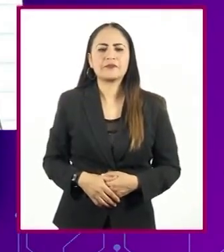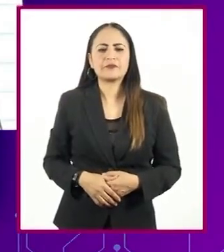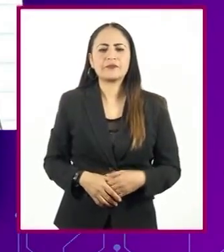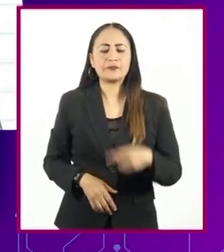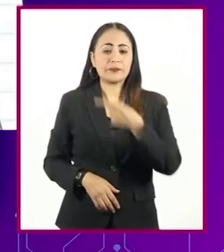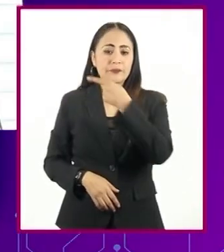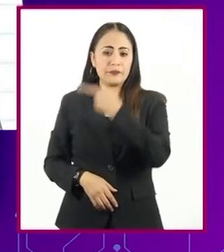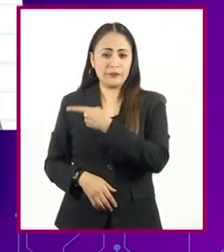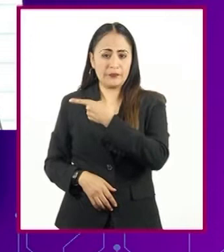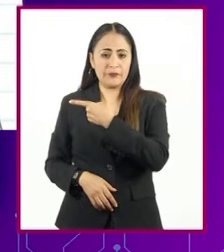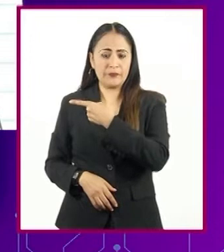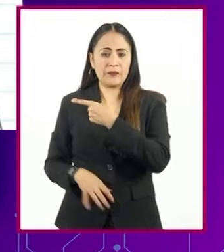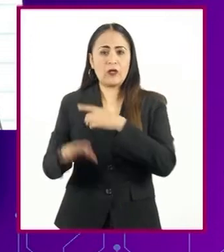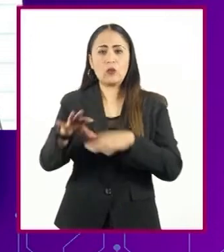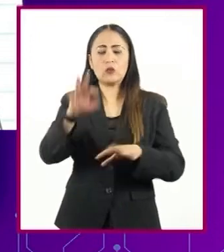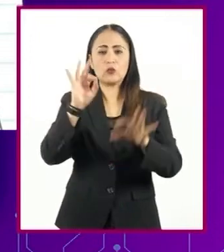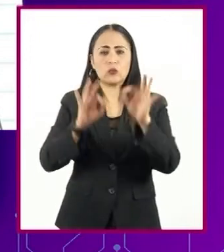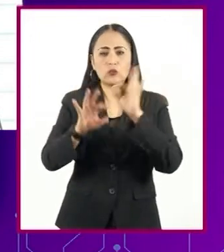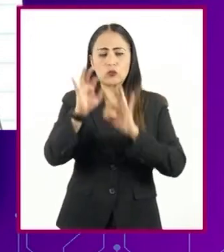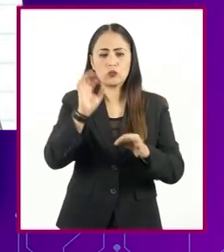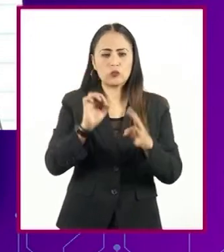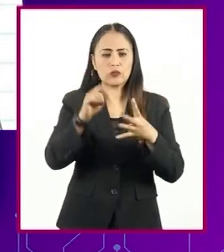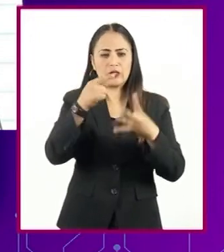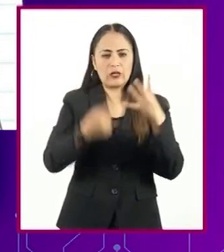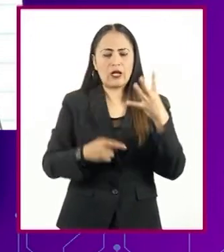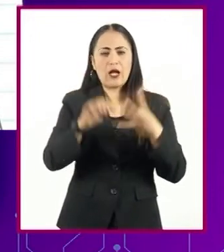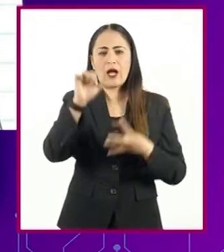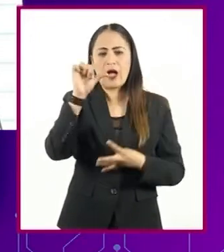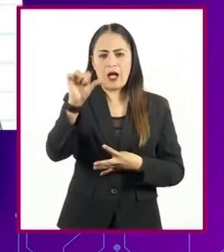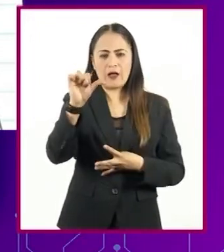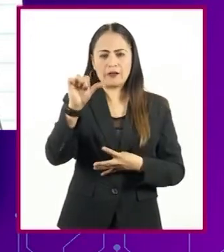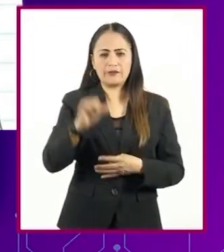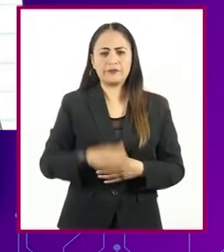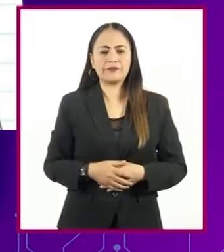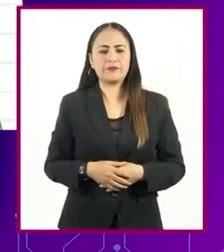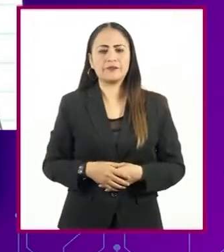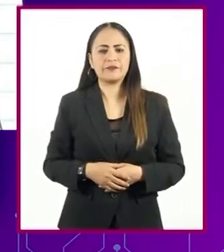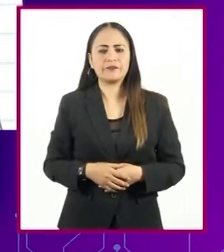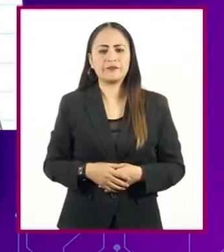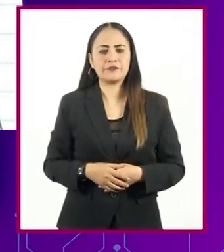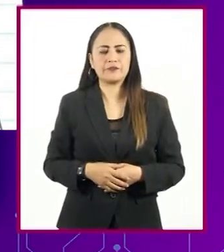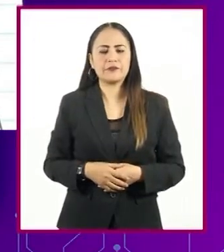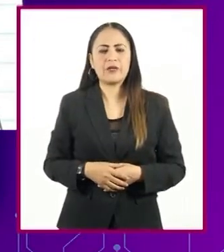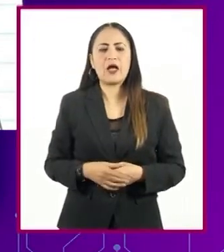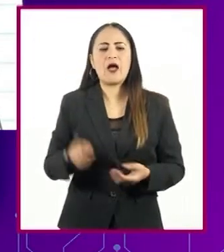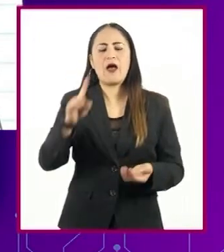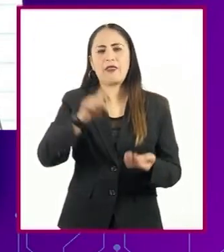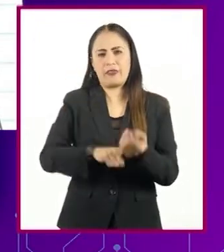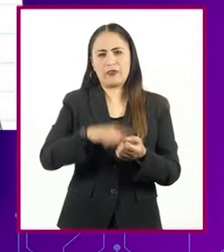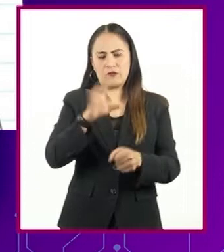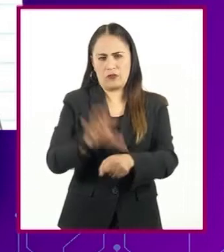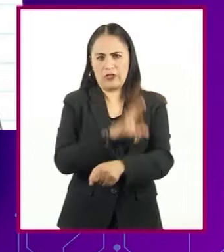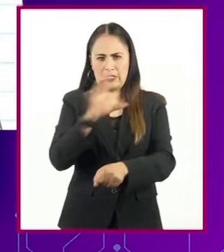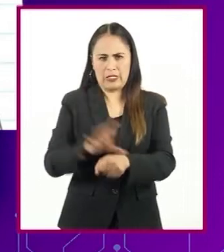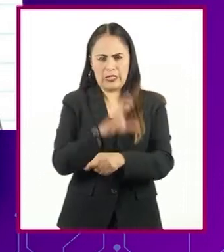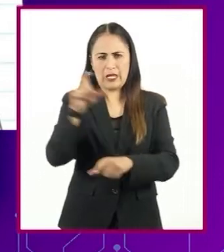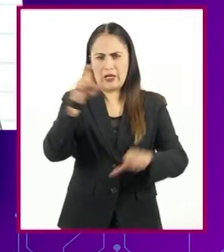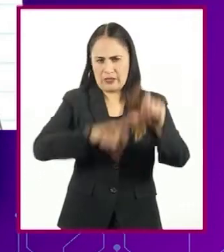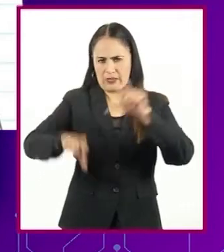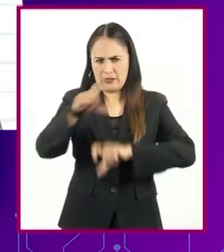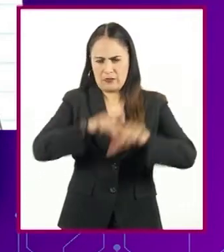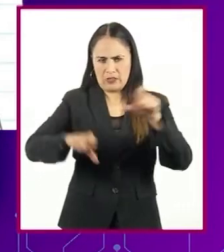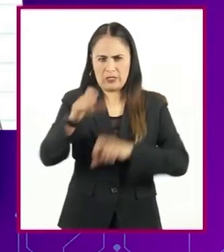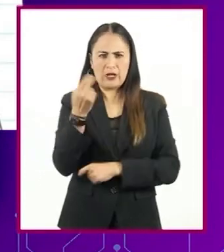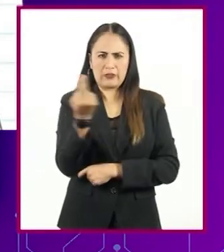principales funciones del núcleo celular? A. Genera la mayor parte de la energía química necesaria.